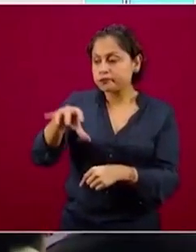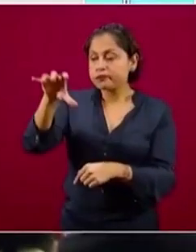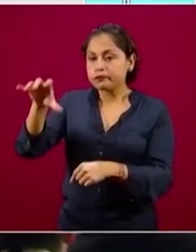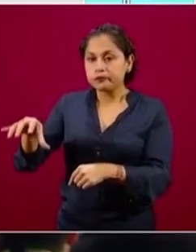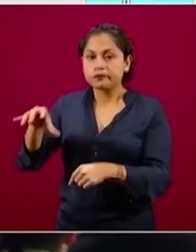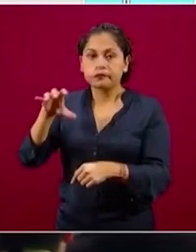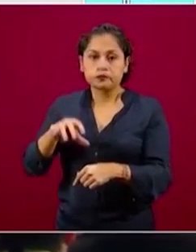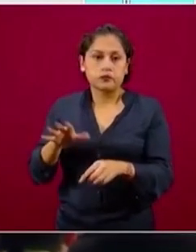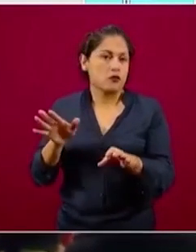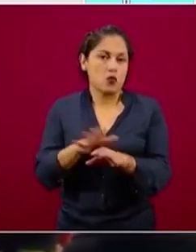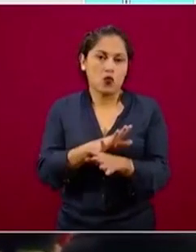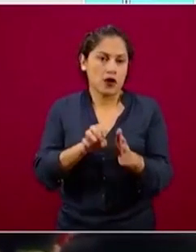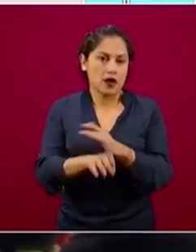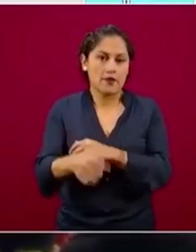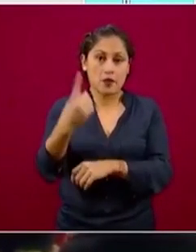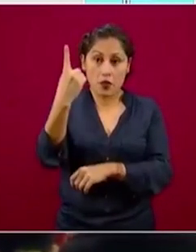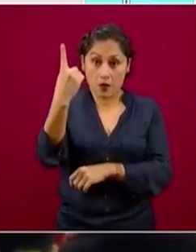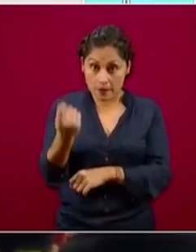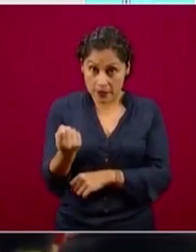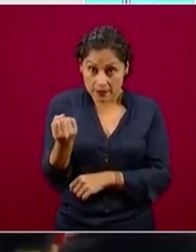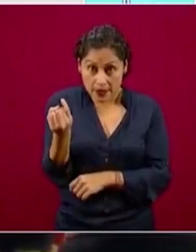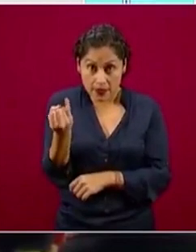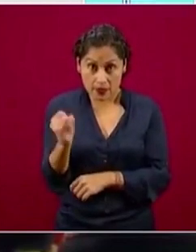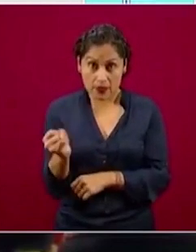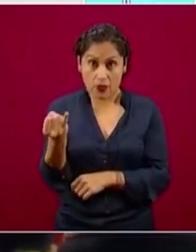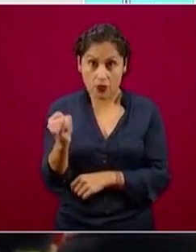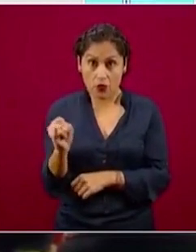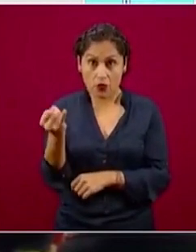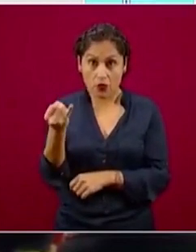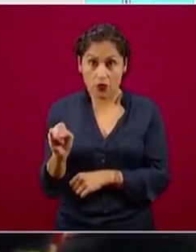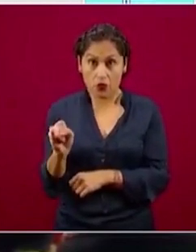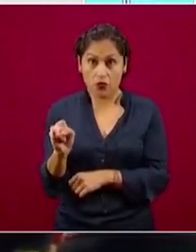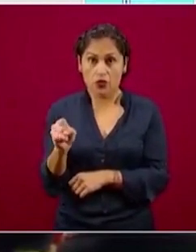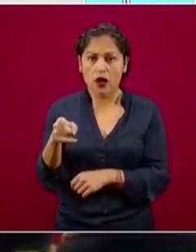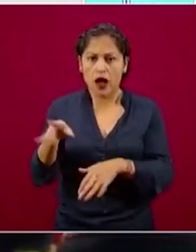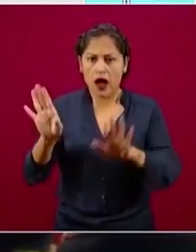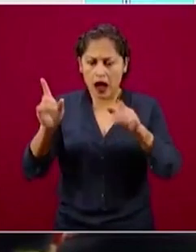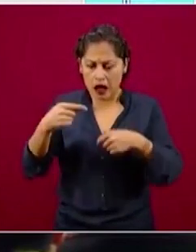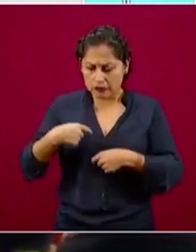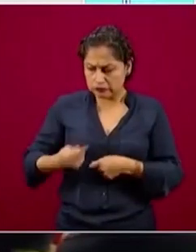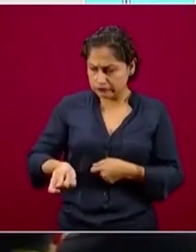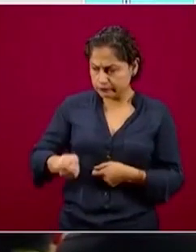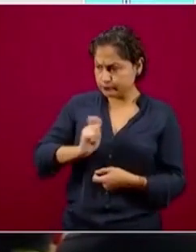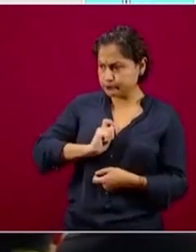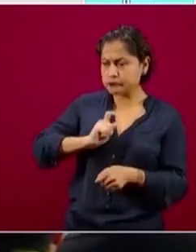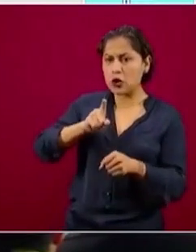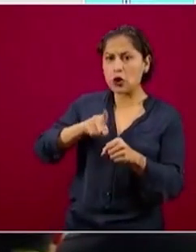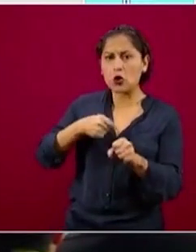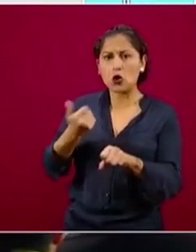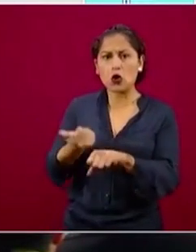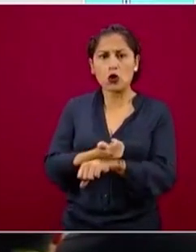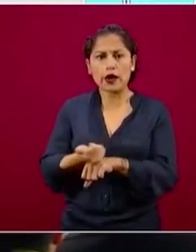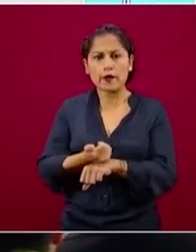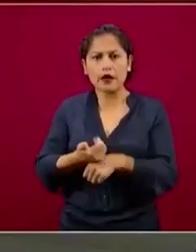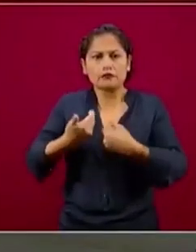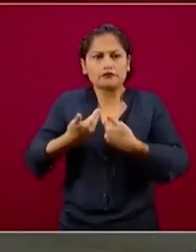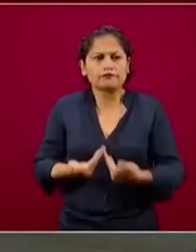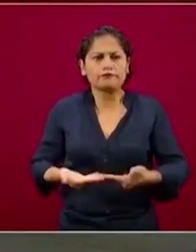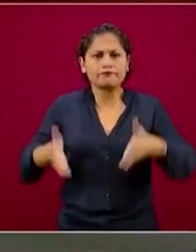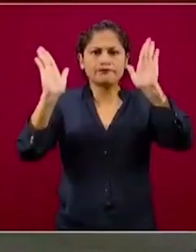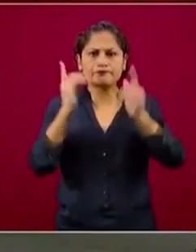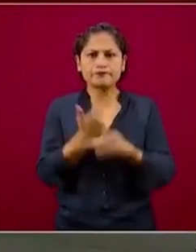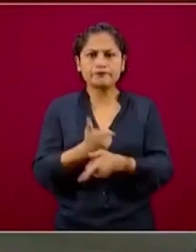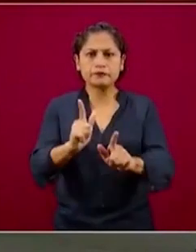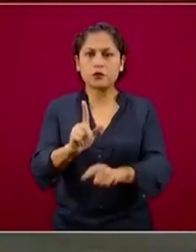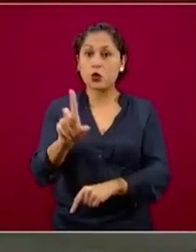no es de que el primero de junio, si se está en amarillo o en verde, se abre todo, no, no,